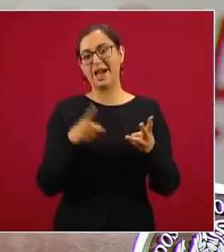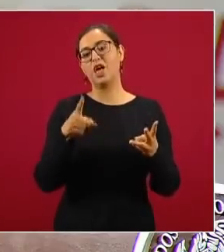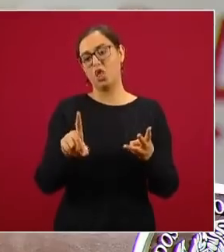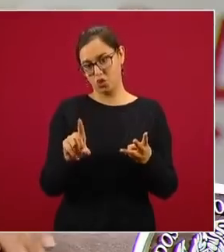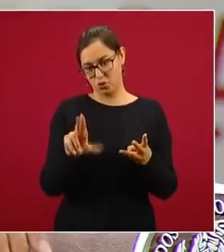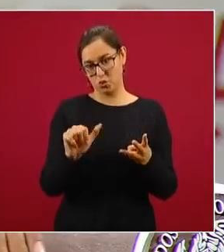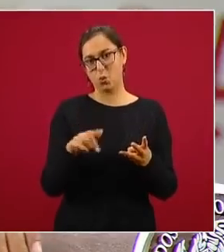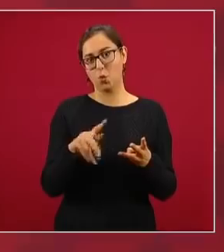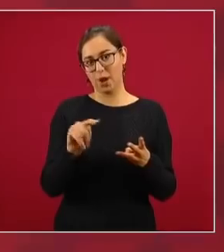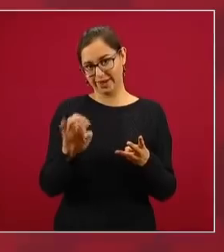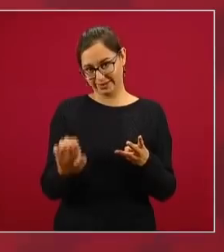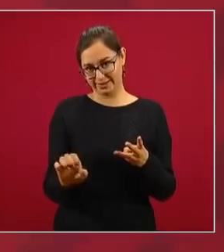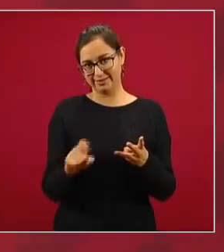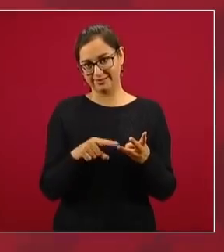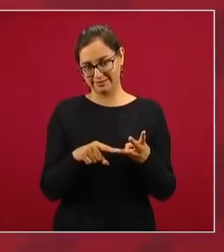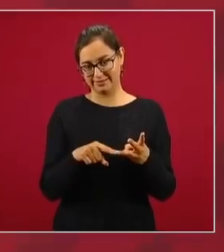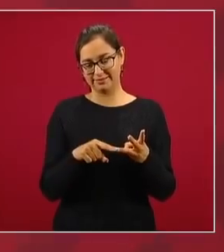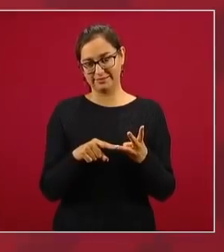Duarte.